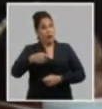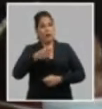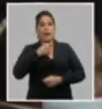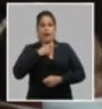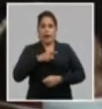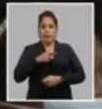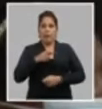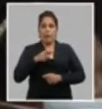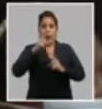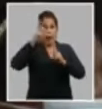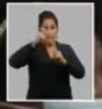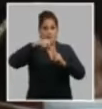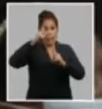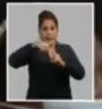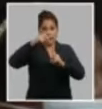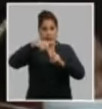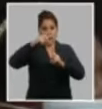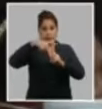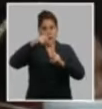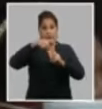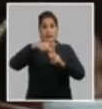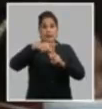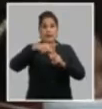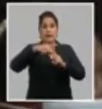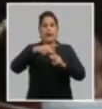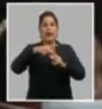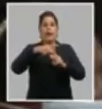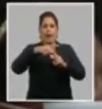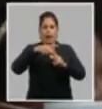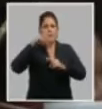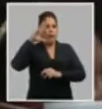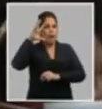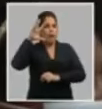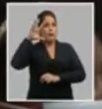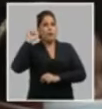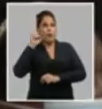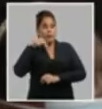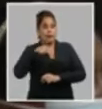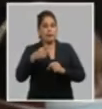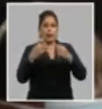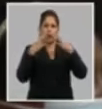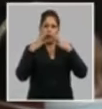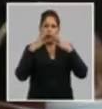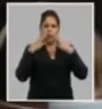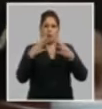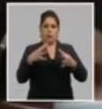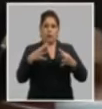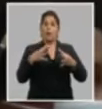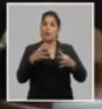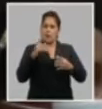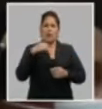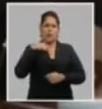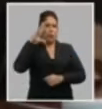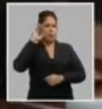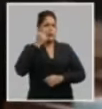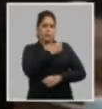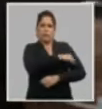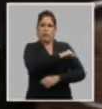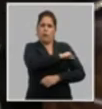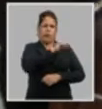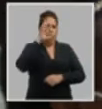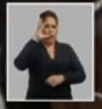el movimiento sindical ha tenido en cuenta que ha sido necesaria y se ha comprendido